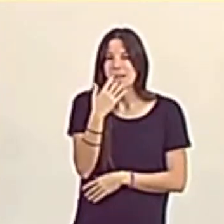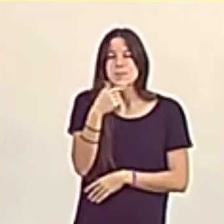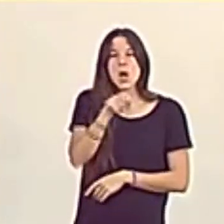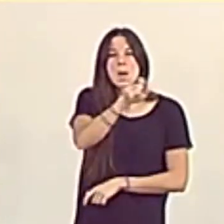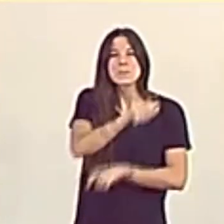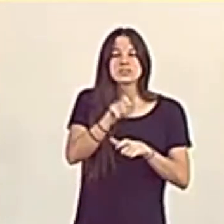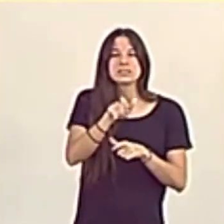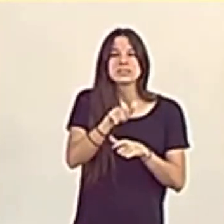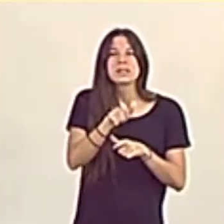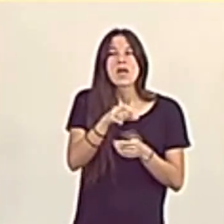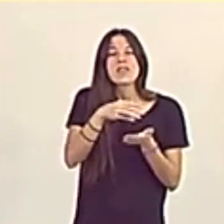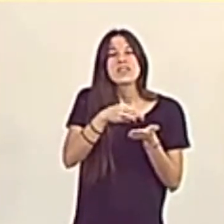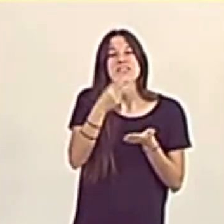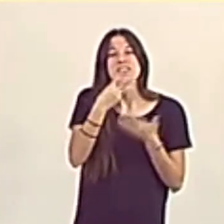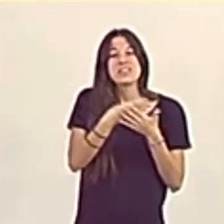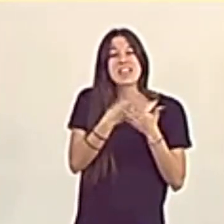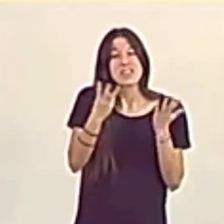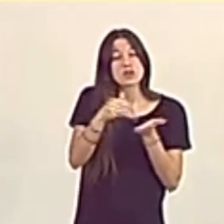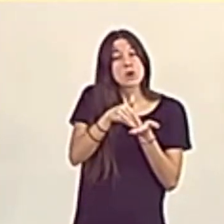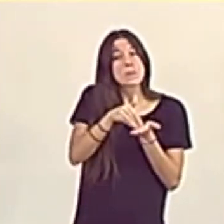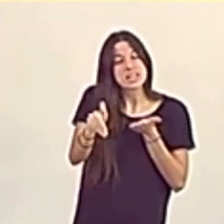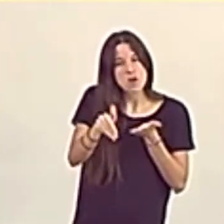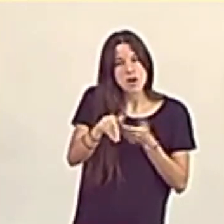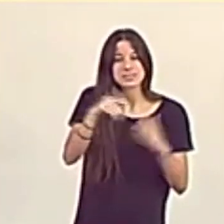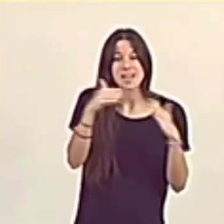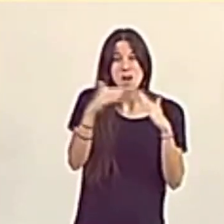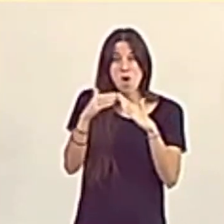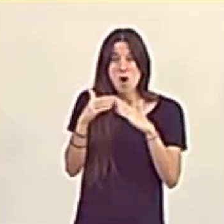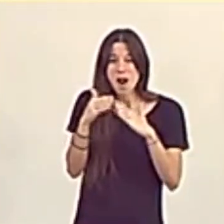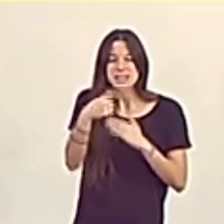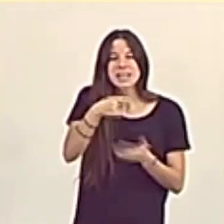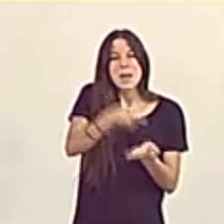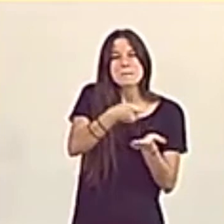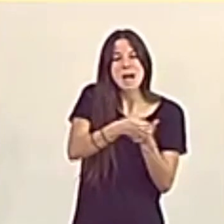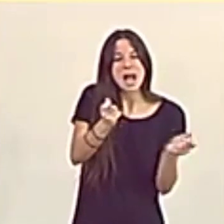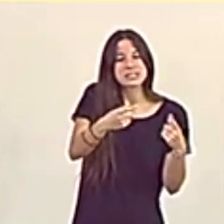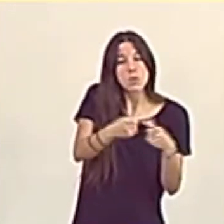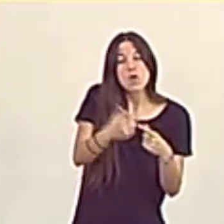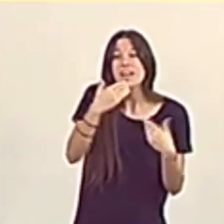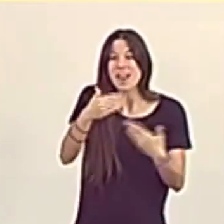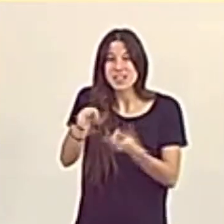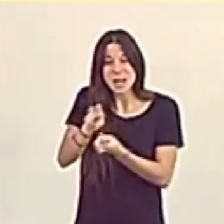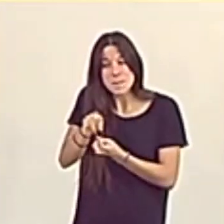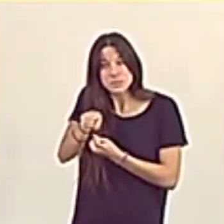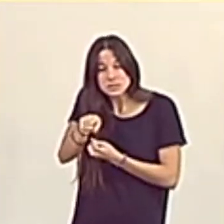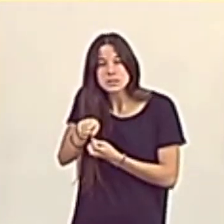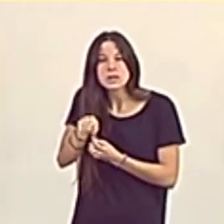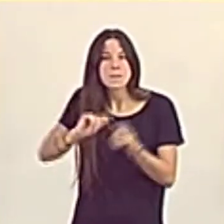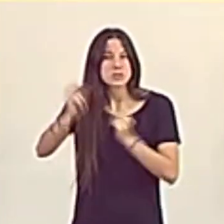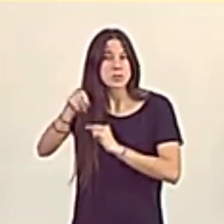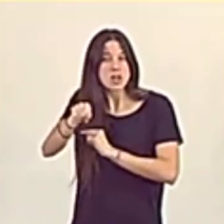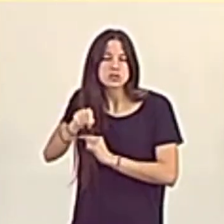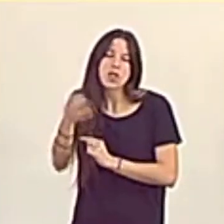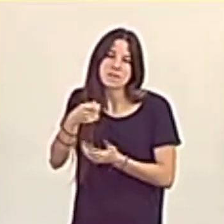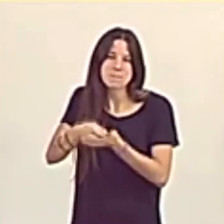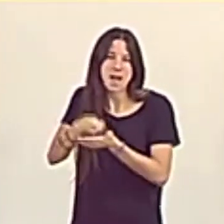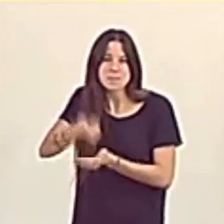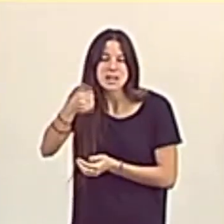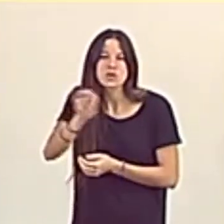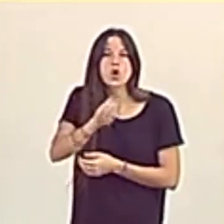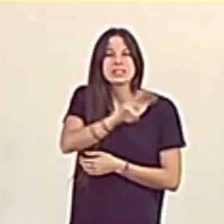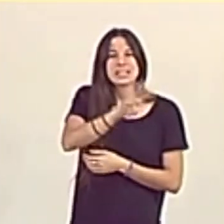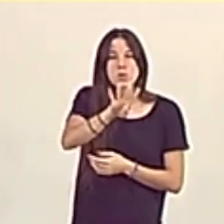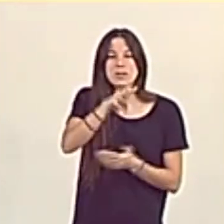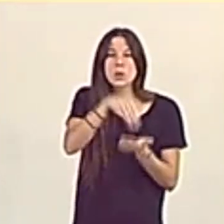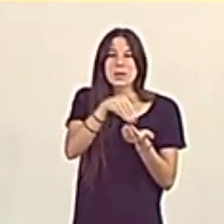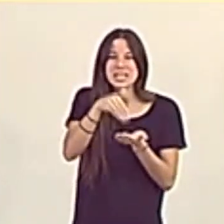millones de hogares que pagan un seguro y con estos presupuestos van a pagar más. O a los 34 millones de personas que pagan un